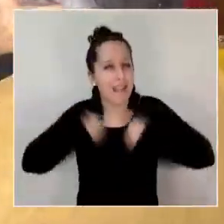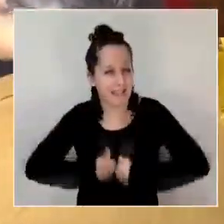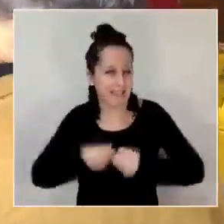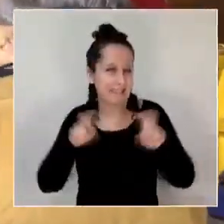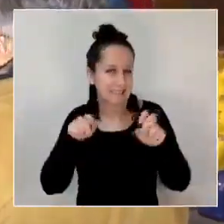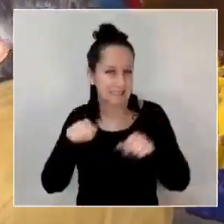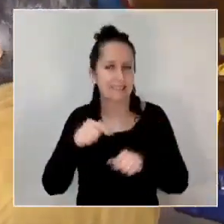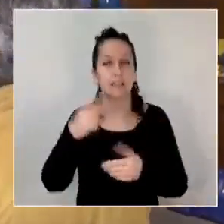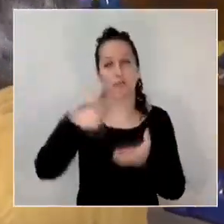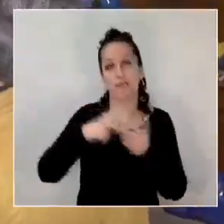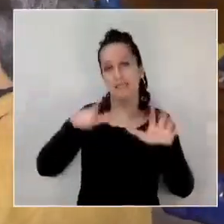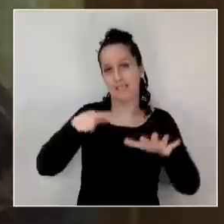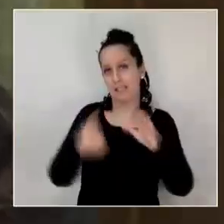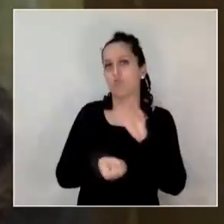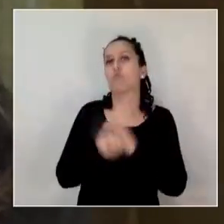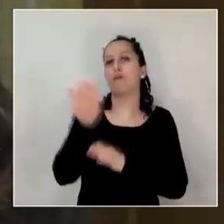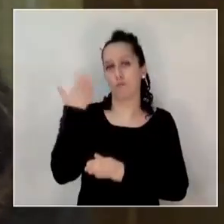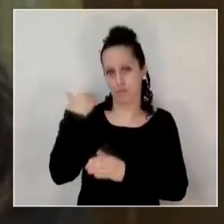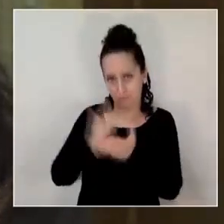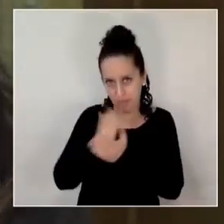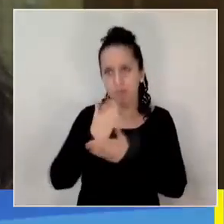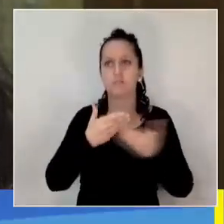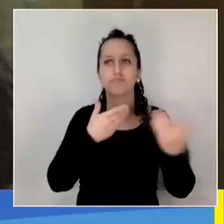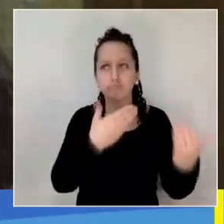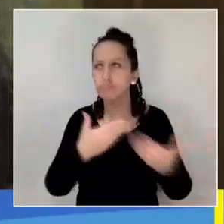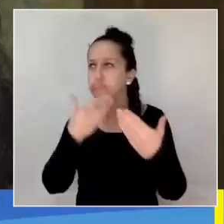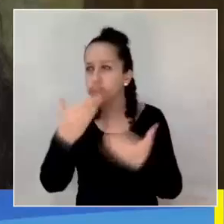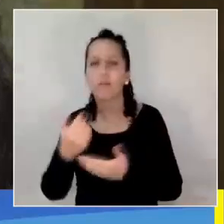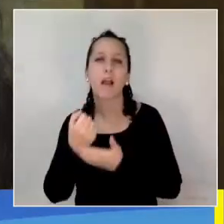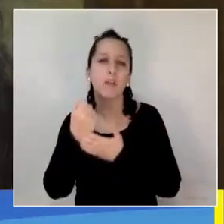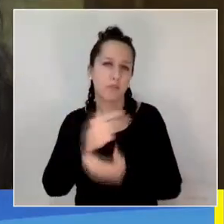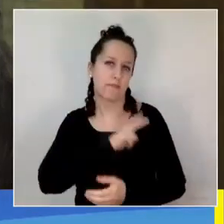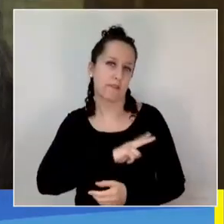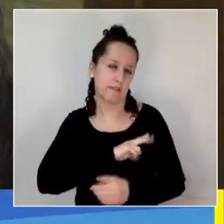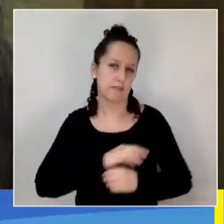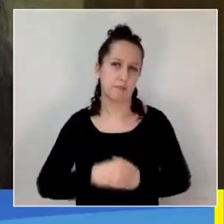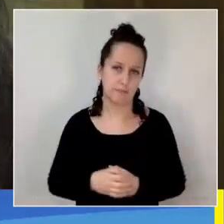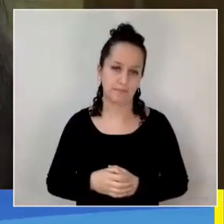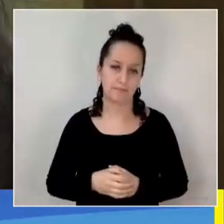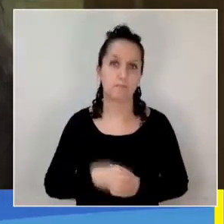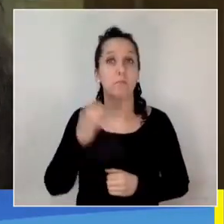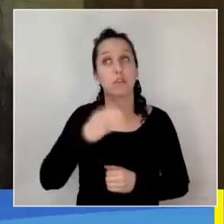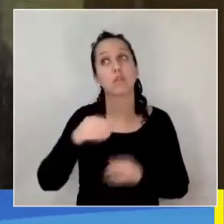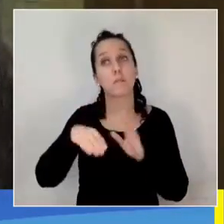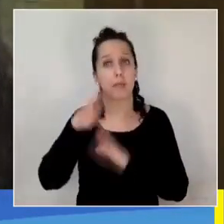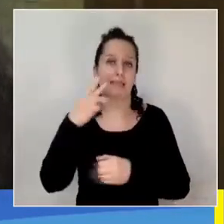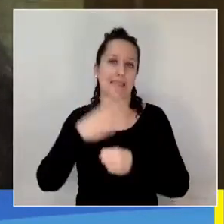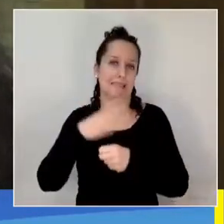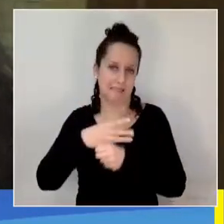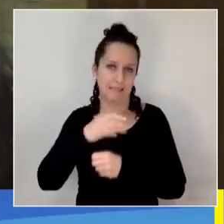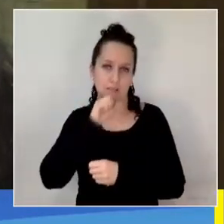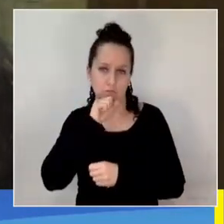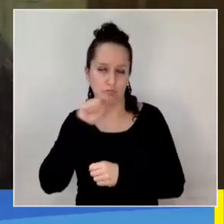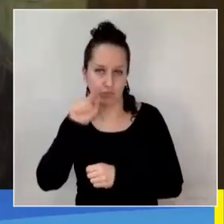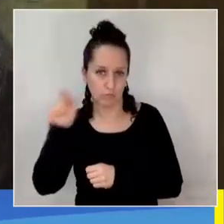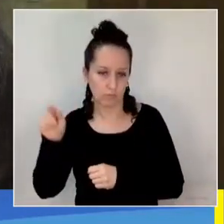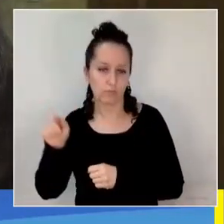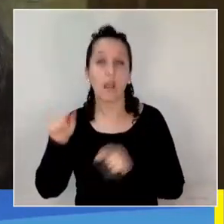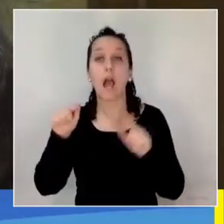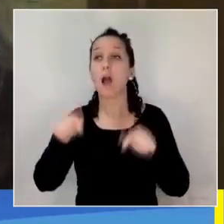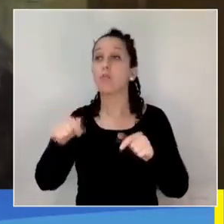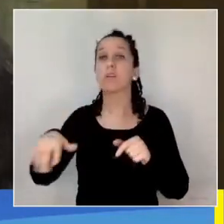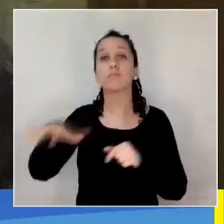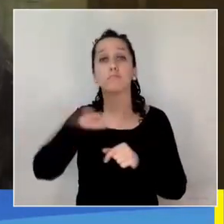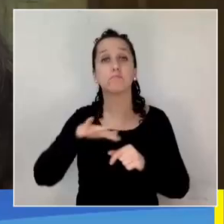y ha ido beneficiando a diferentes personas mayores. Actualmente estamos beneficiando